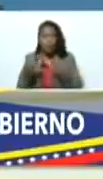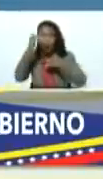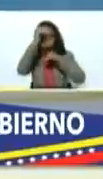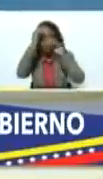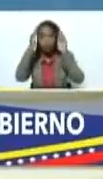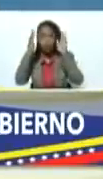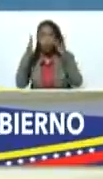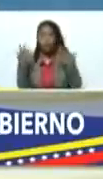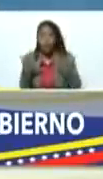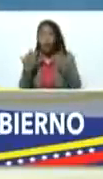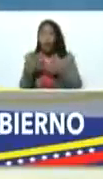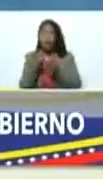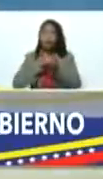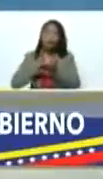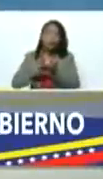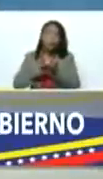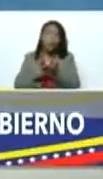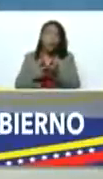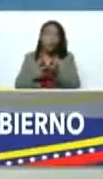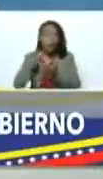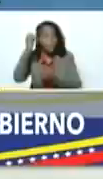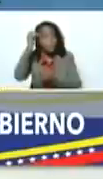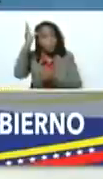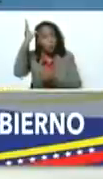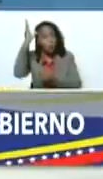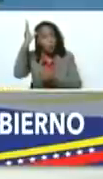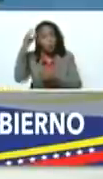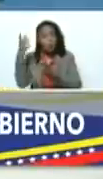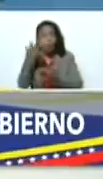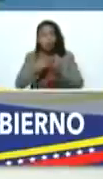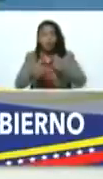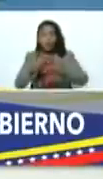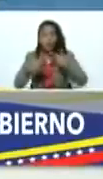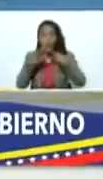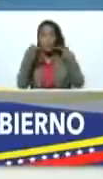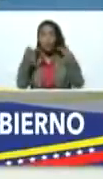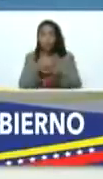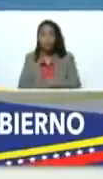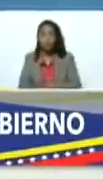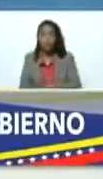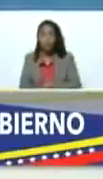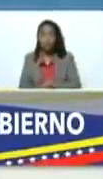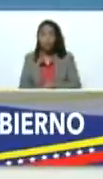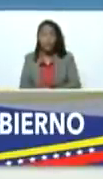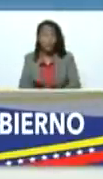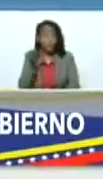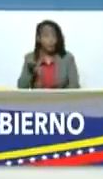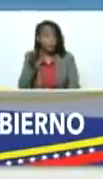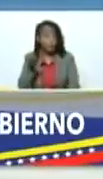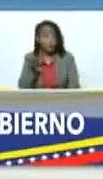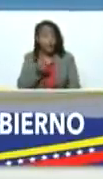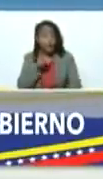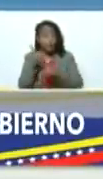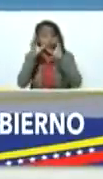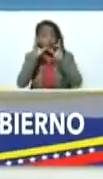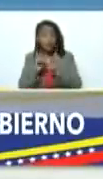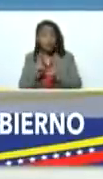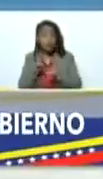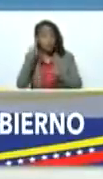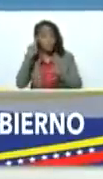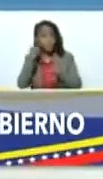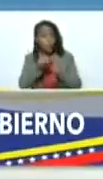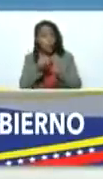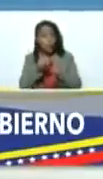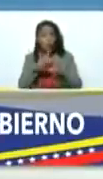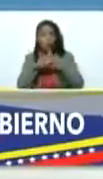de la recuperación de las capacidades de los servicios públicos. Por tanto, que se ha tomado la decisión de dirigir